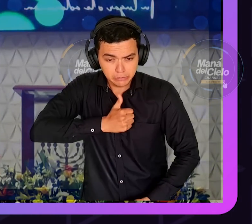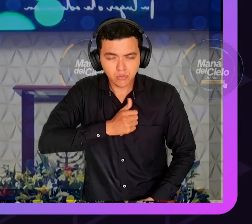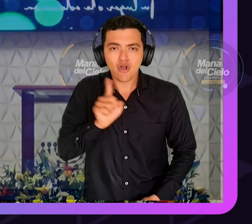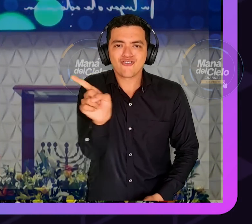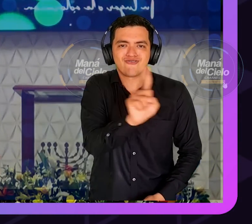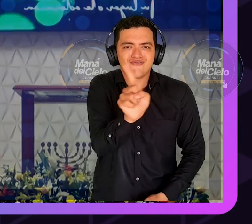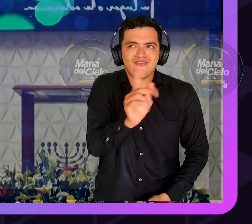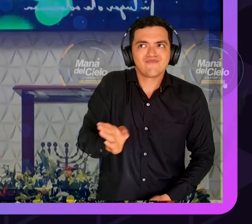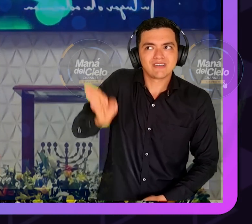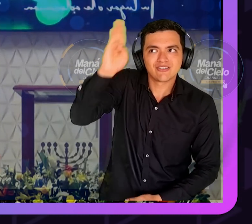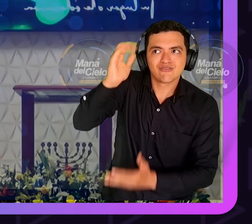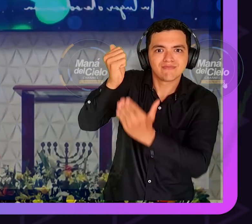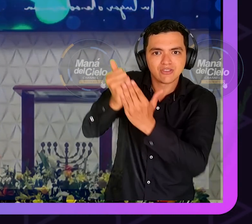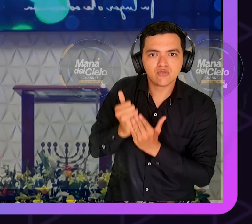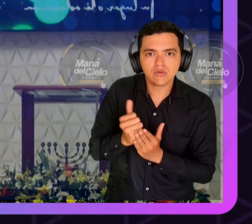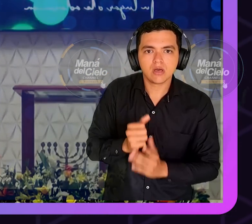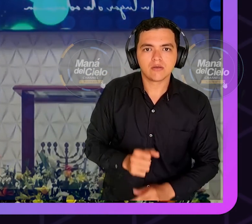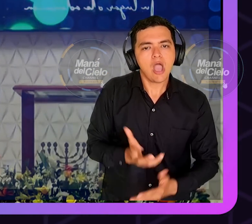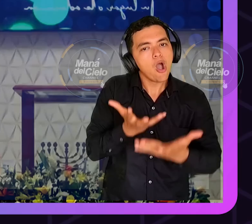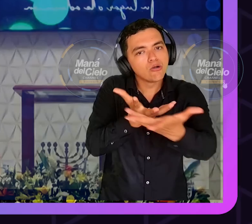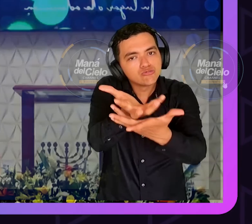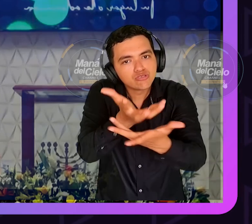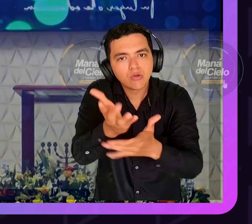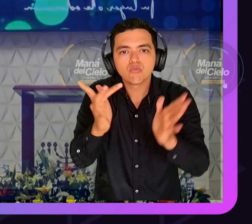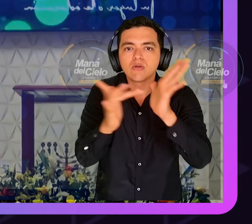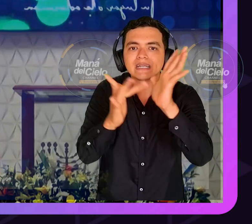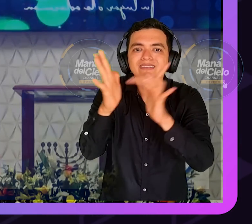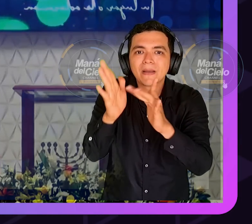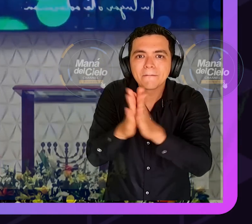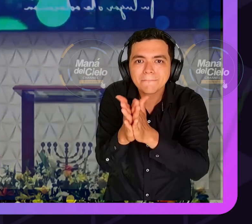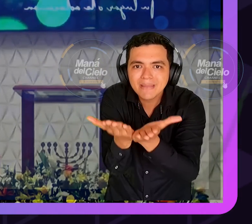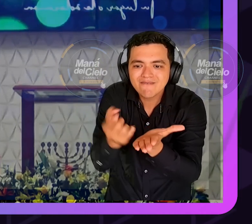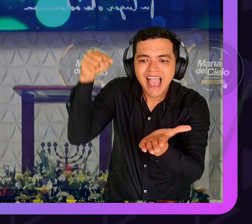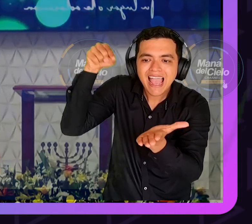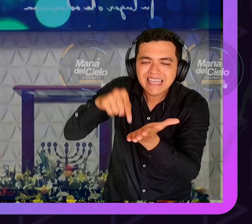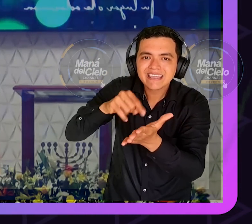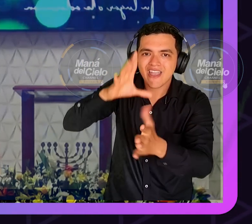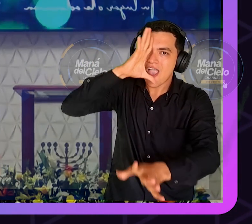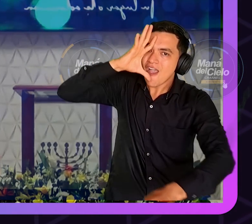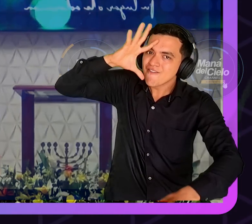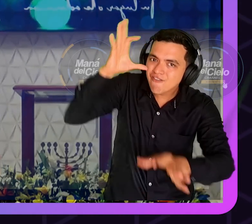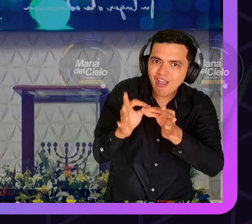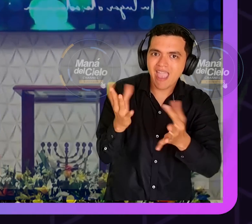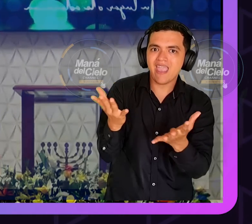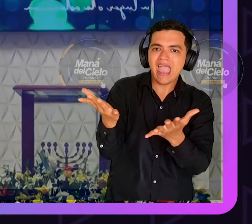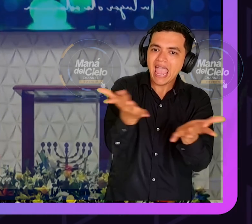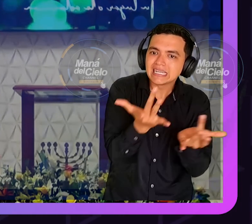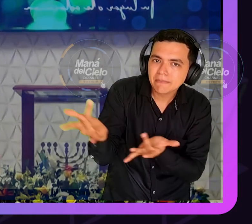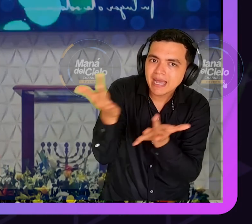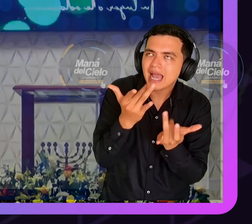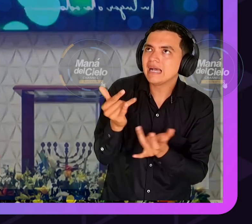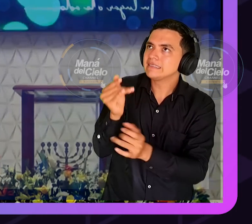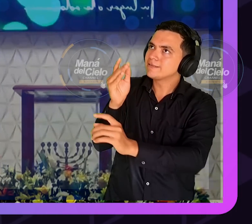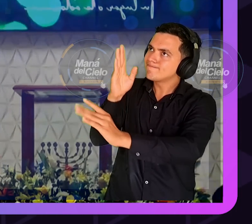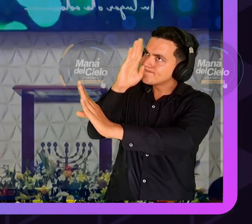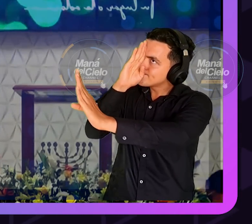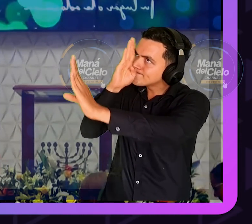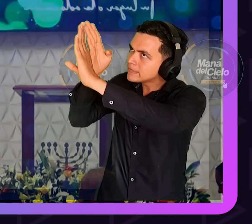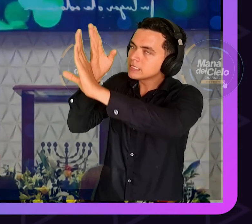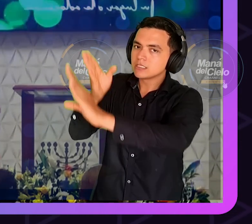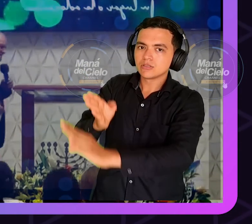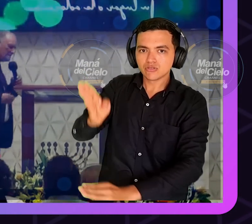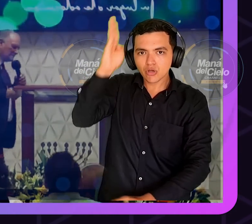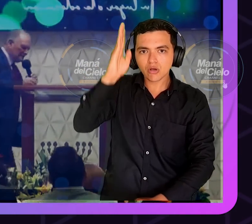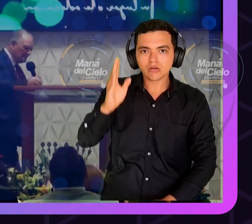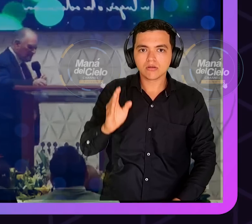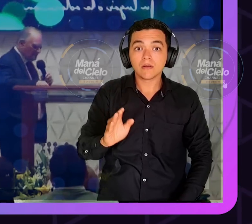pero Dios limpia a los invadidos tú tienes que creer eso pónganse de pies hermanos pónganse